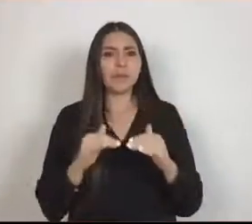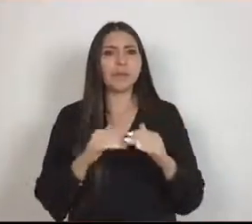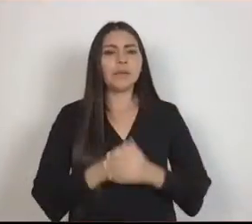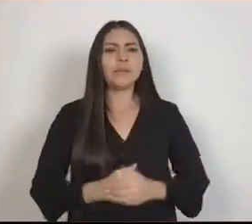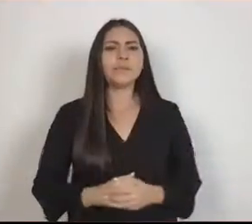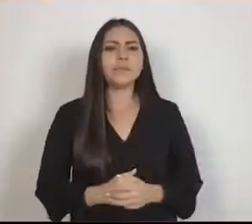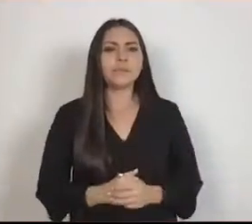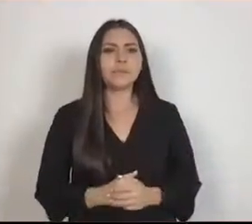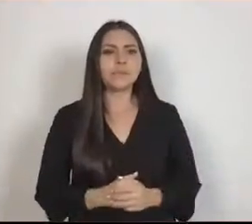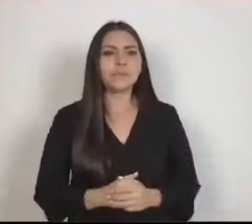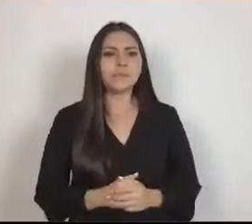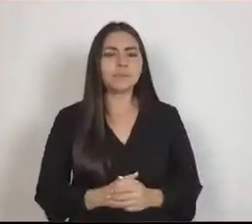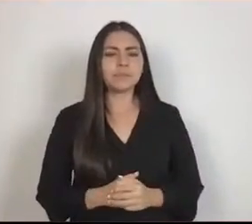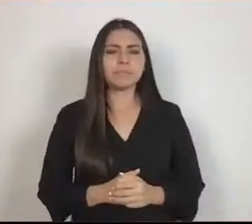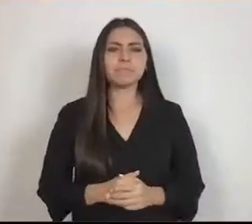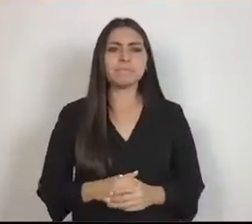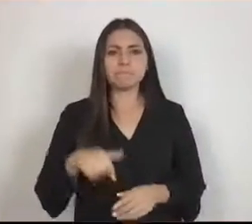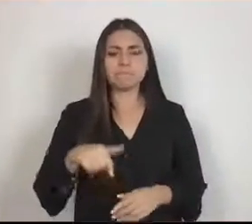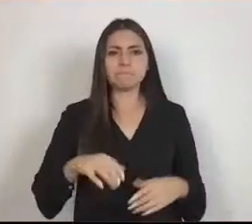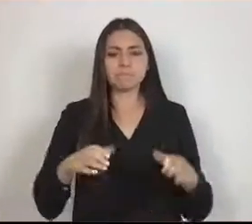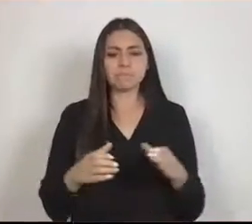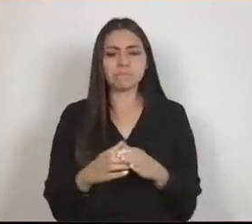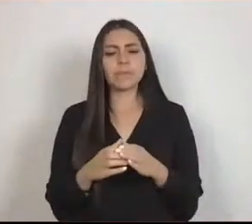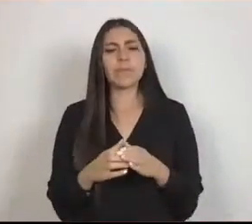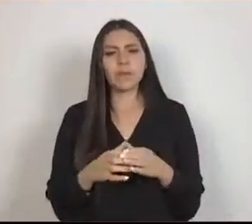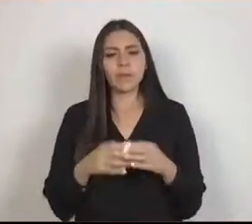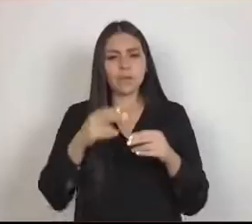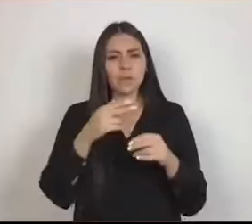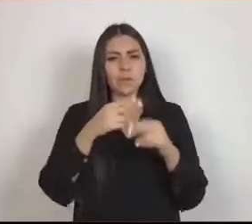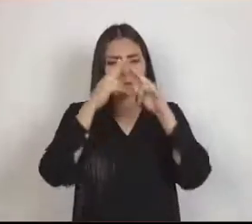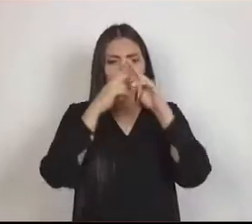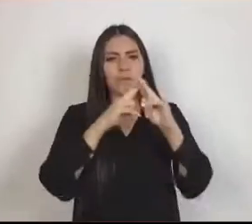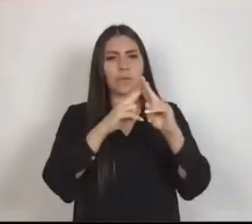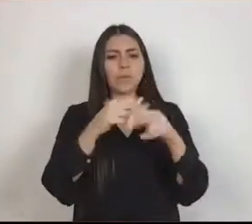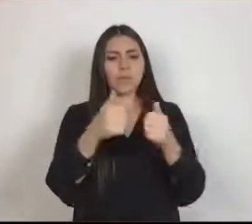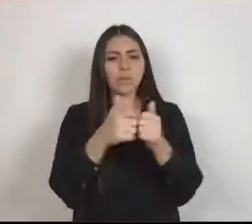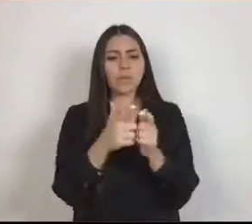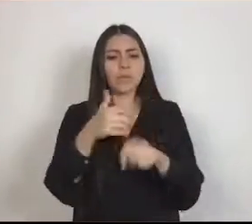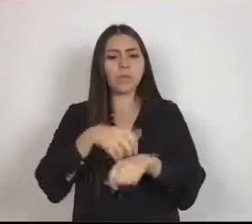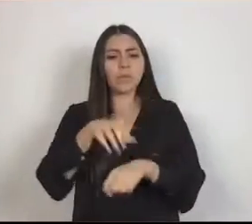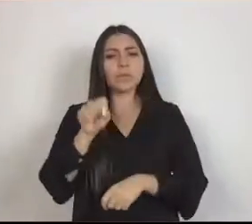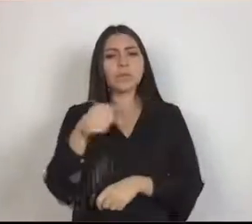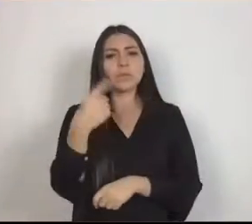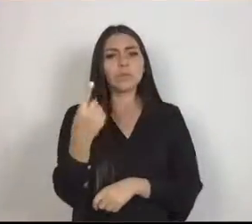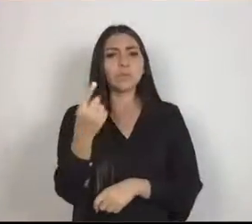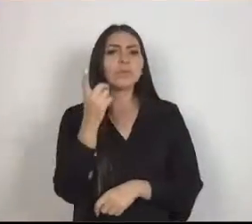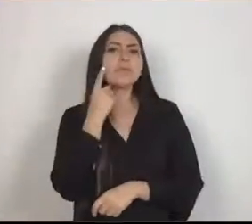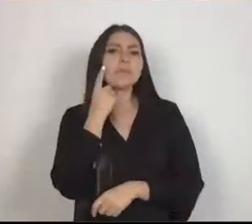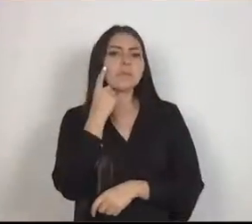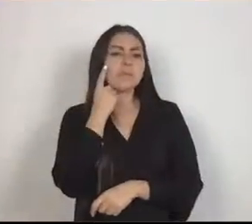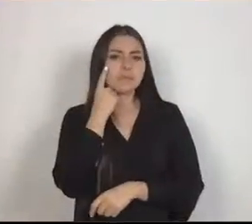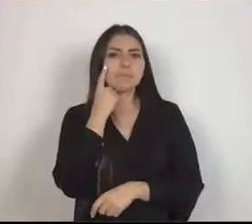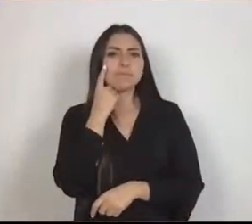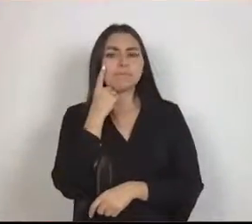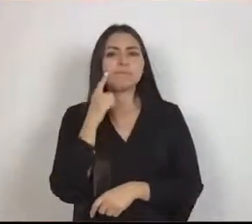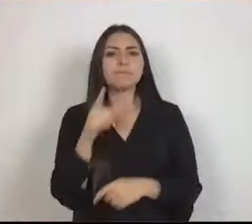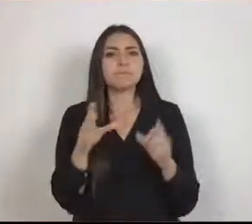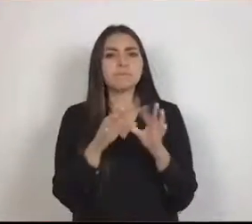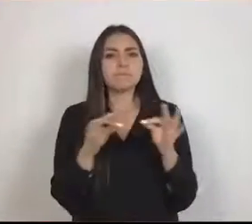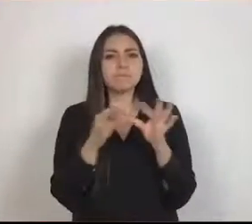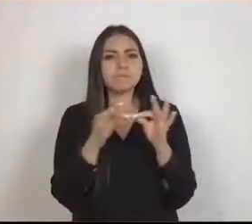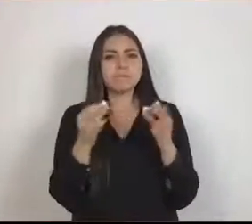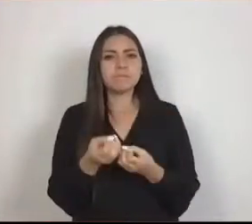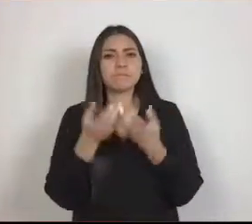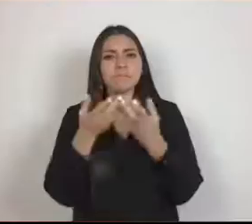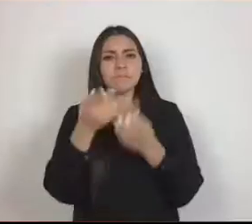honorable 61ª legislatura se pronuncia para reconocer a los docentes de todos